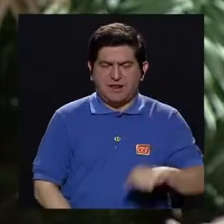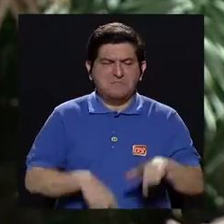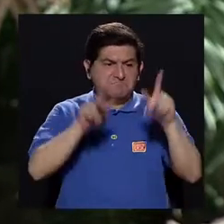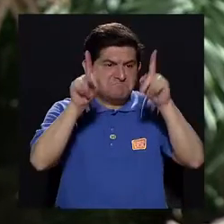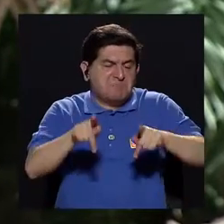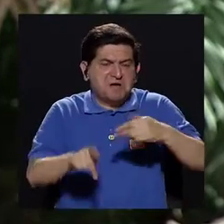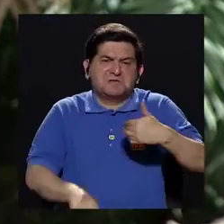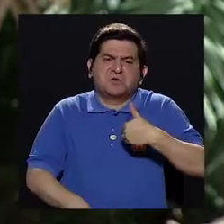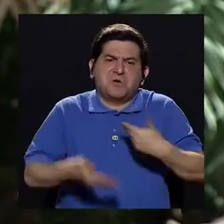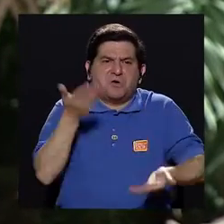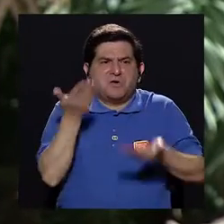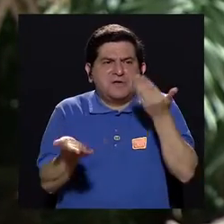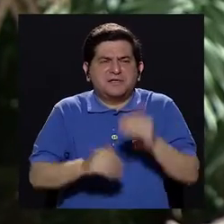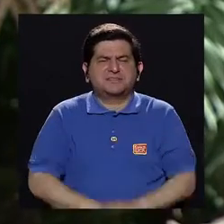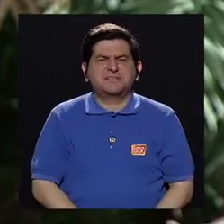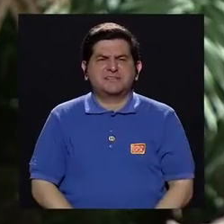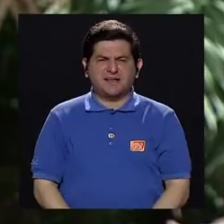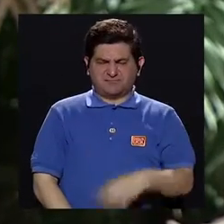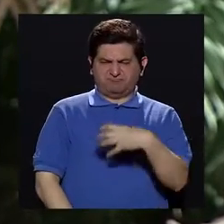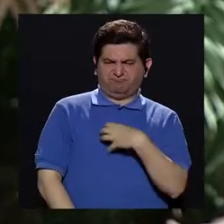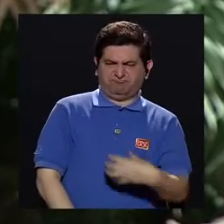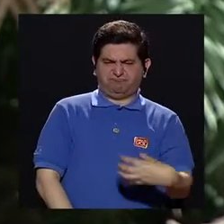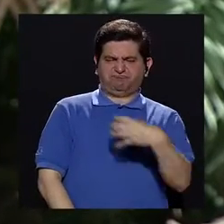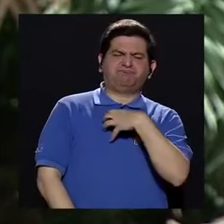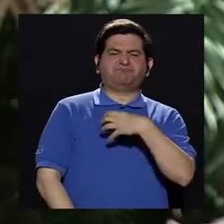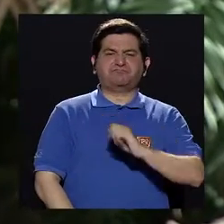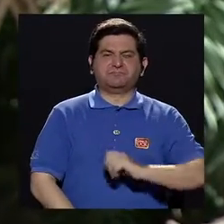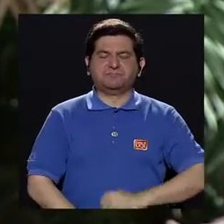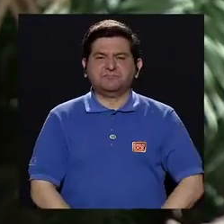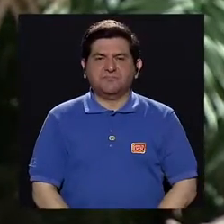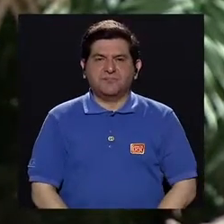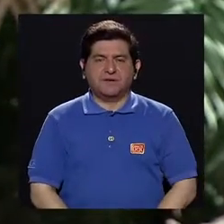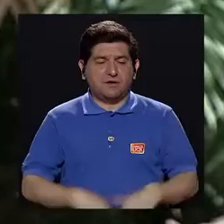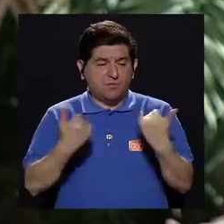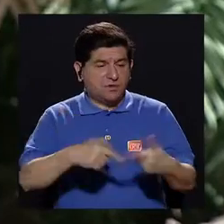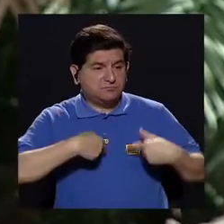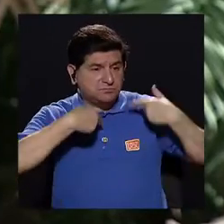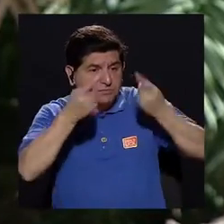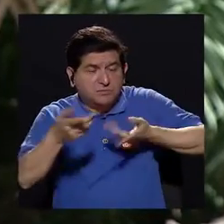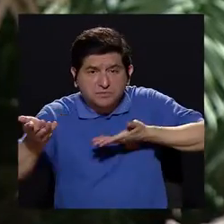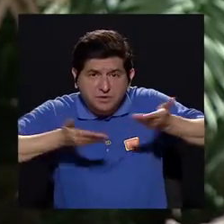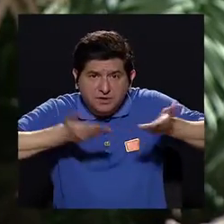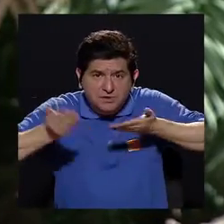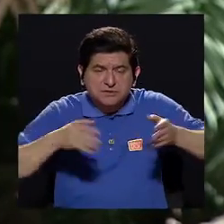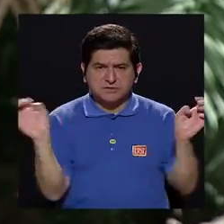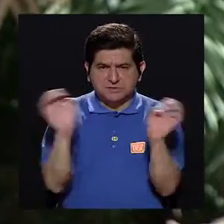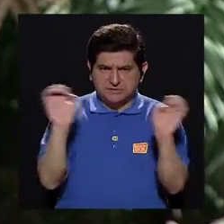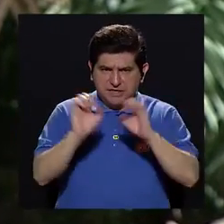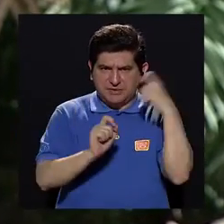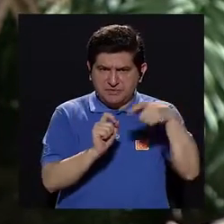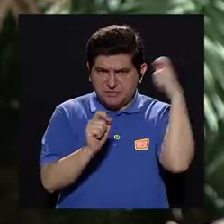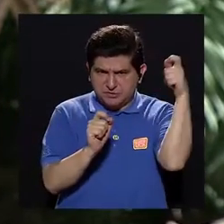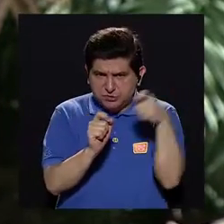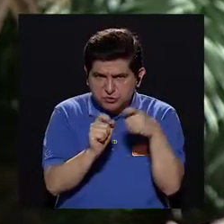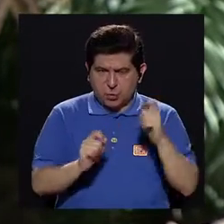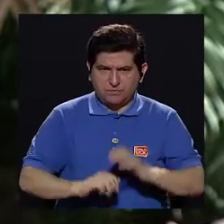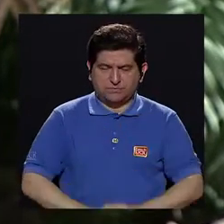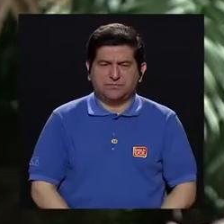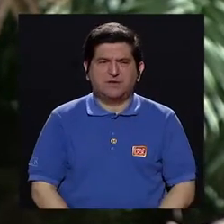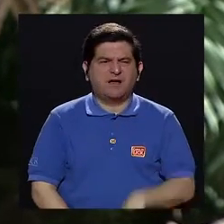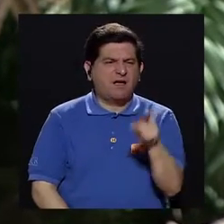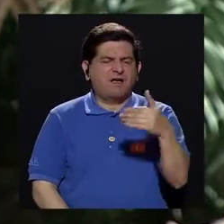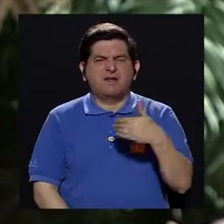personas tienen un cierto reclamo de que cuando llegan a un servicio de emergencias propiamente,